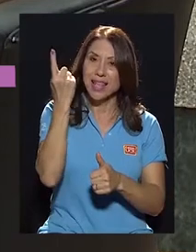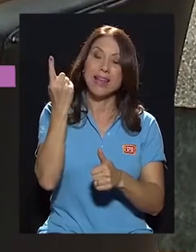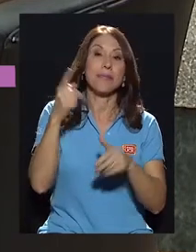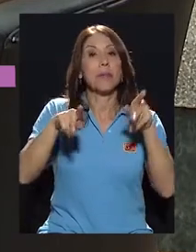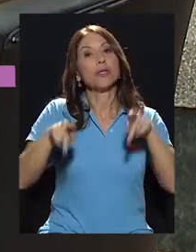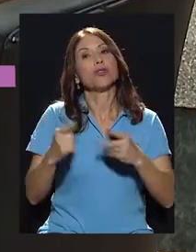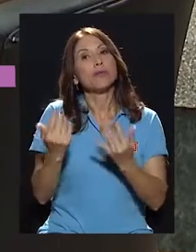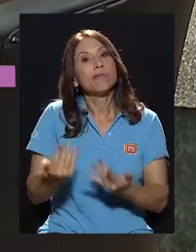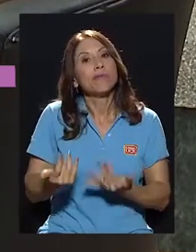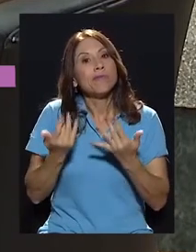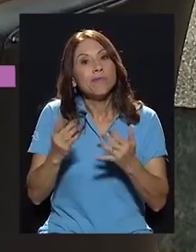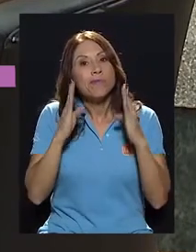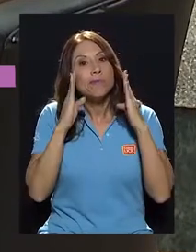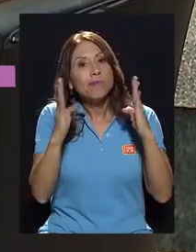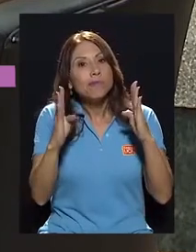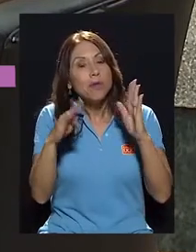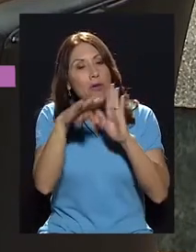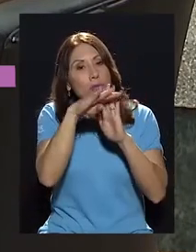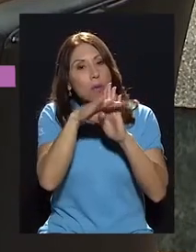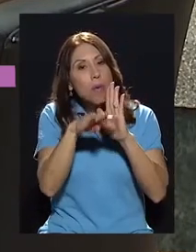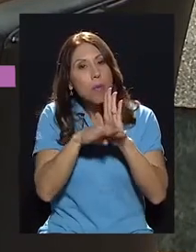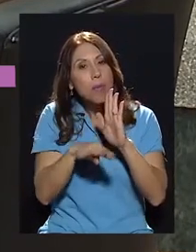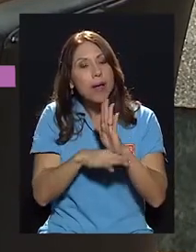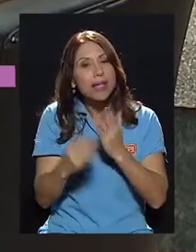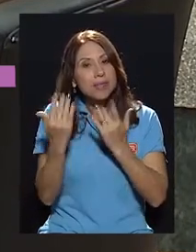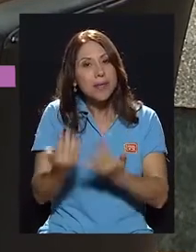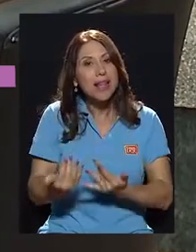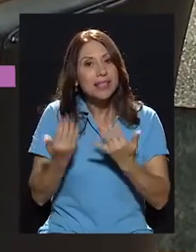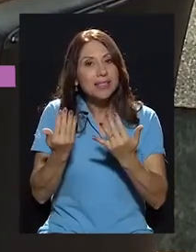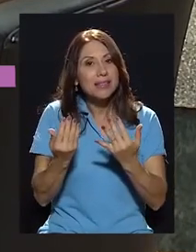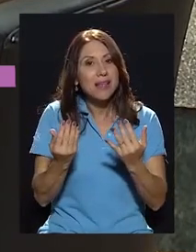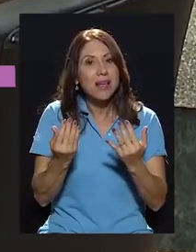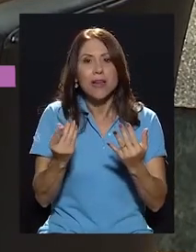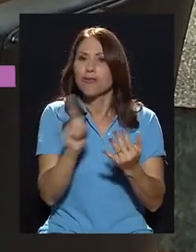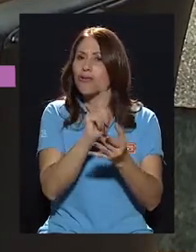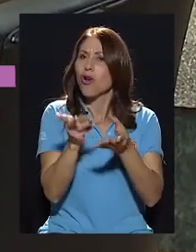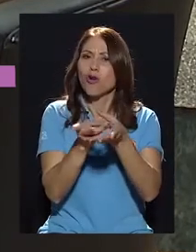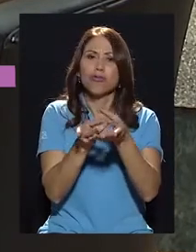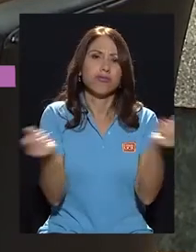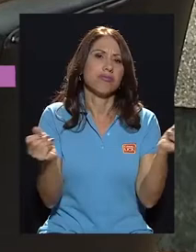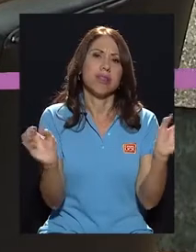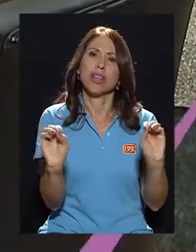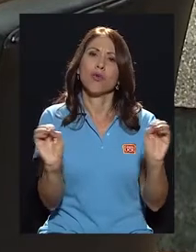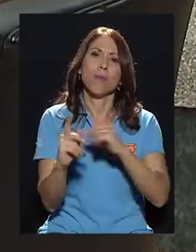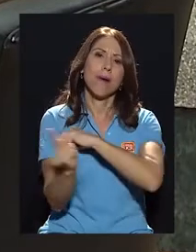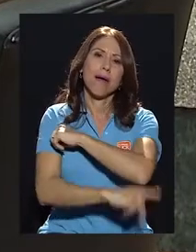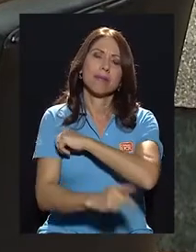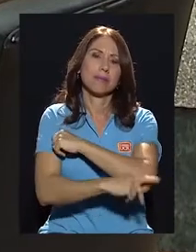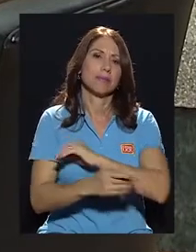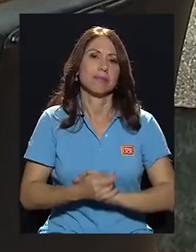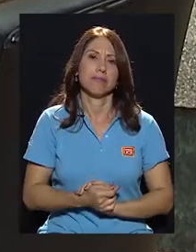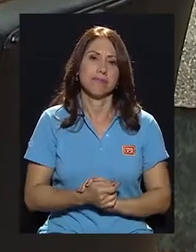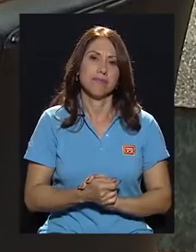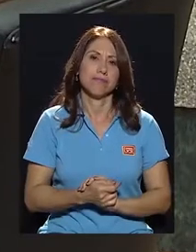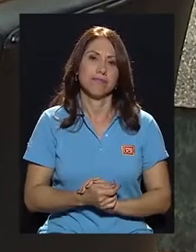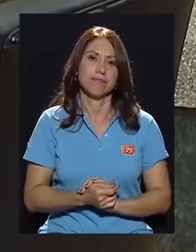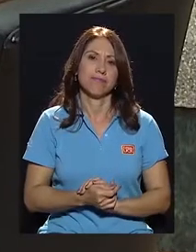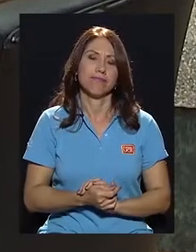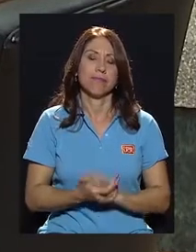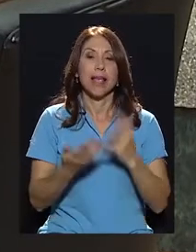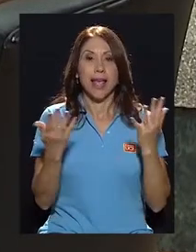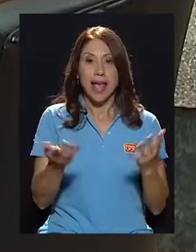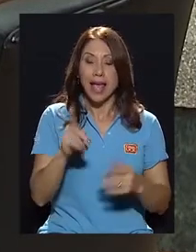entender primero que la lista de espera en ningún país se ha logrado resolver. Eso es muy importante.